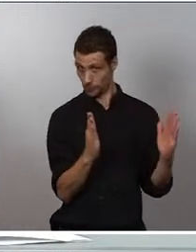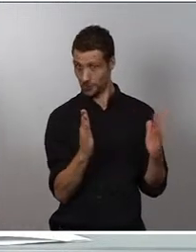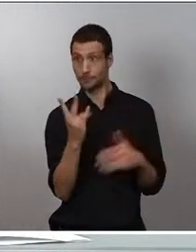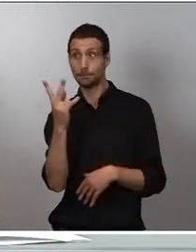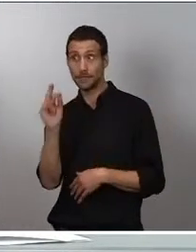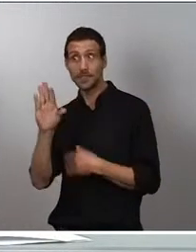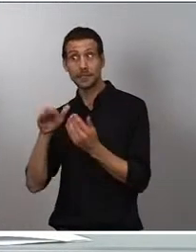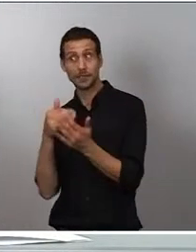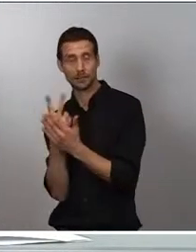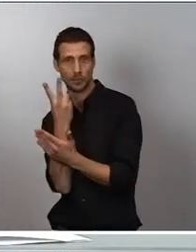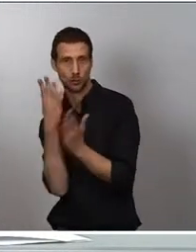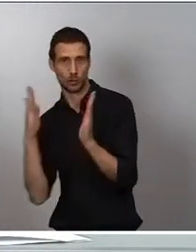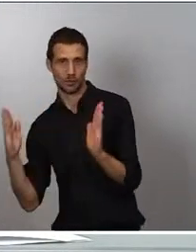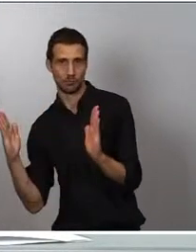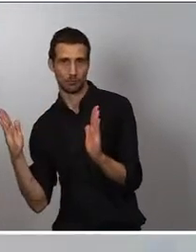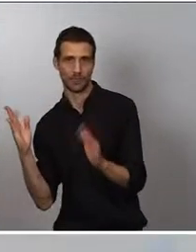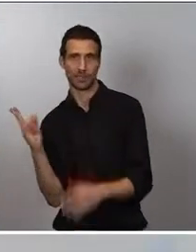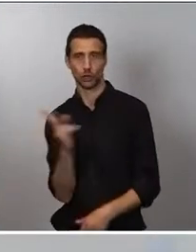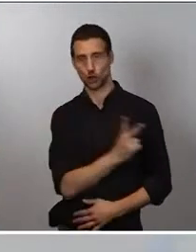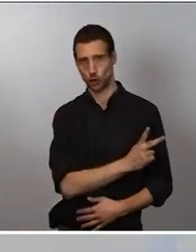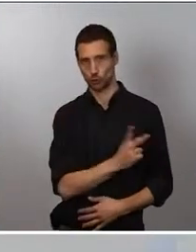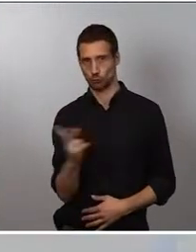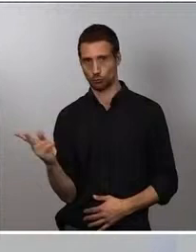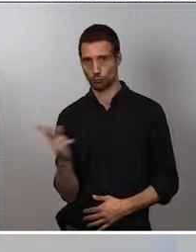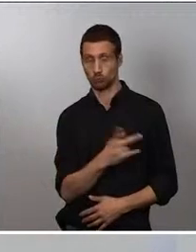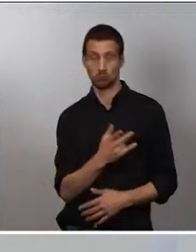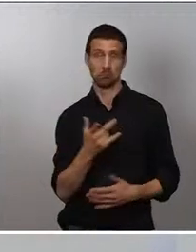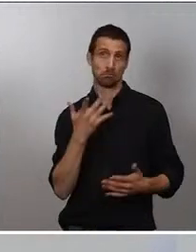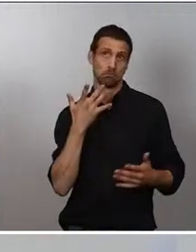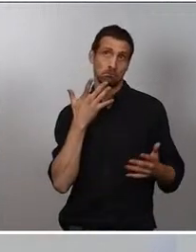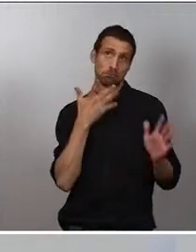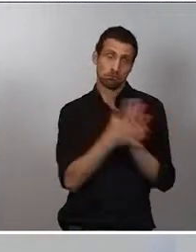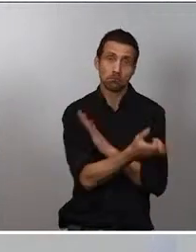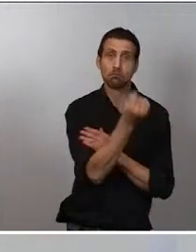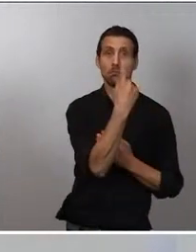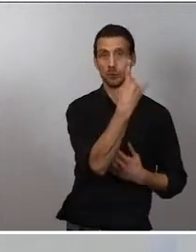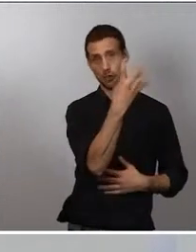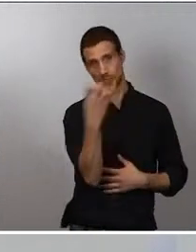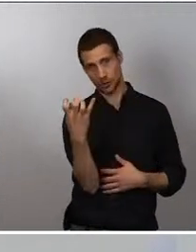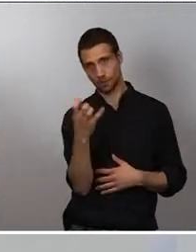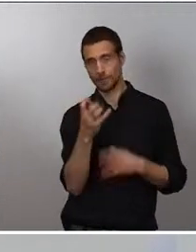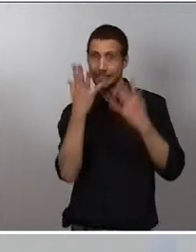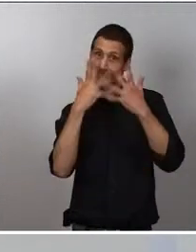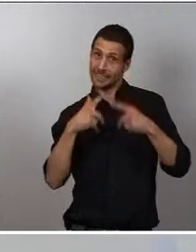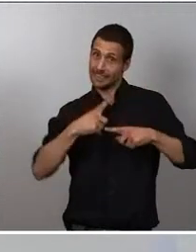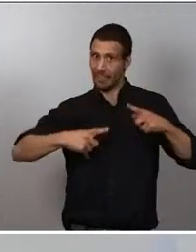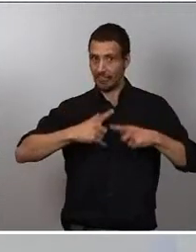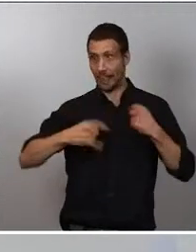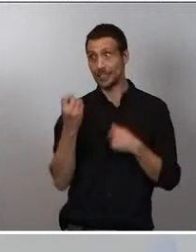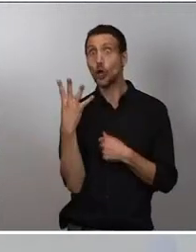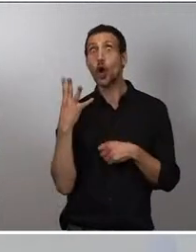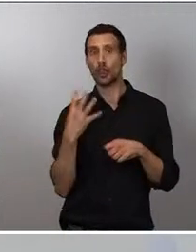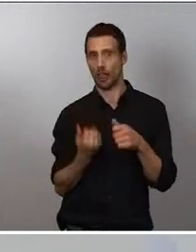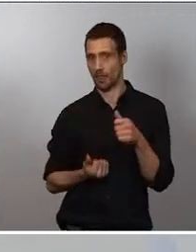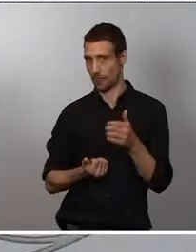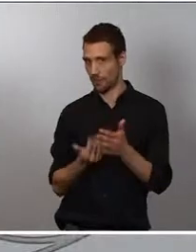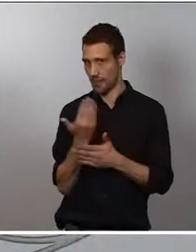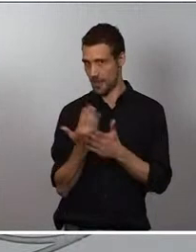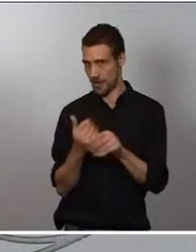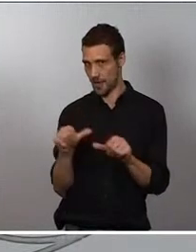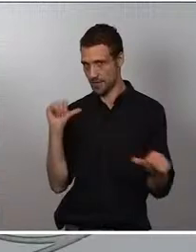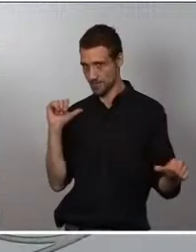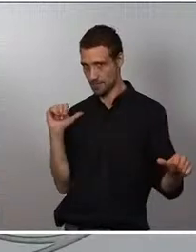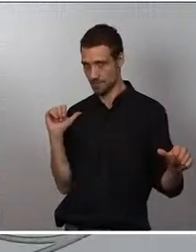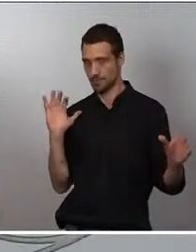donde continúan estando en torno a 1.400 de incidencia acumulada a 14 días. Pero es importante también tener en cuenta